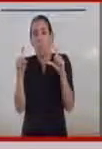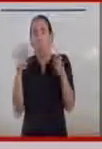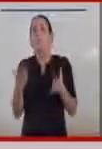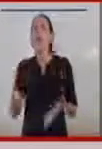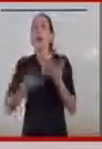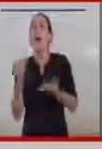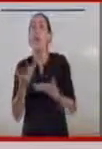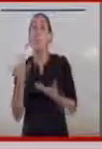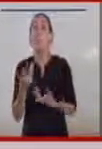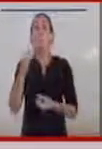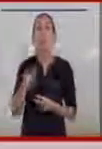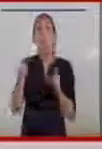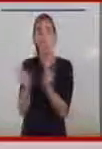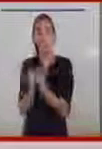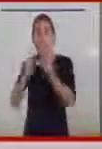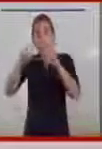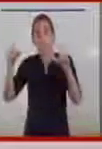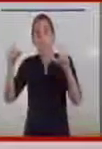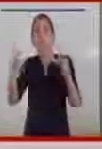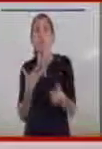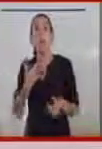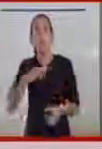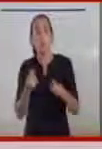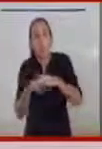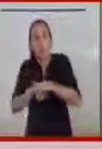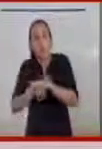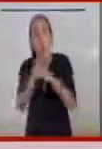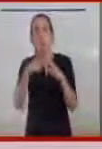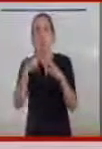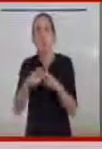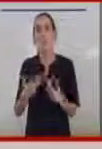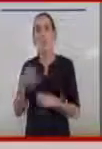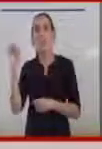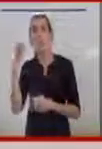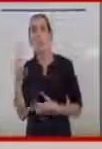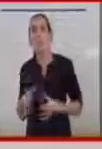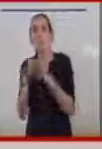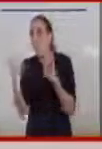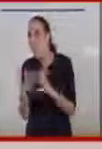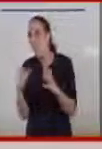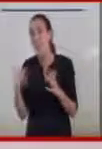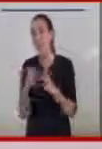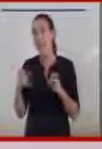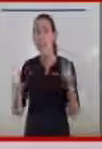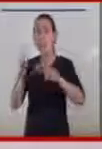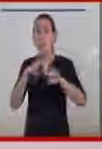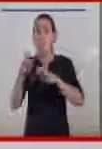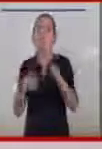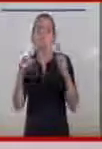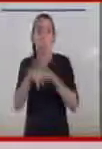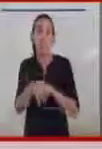desarrollar cosas con ilusión, con ganas y buscando la normalidad que creo que es lo que realmente